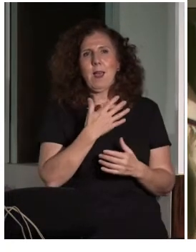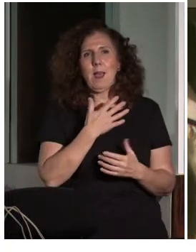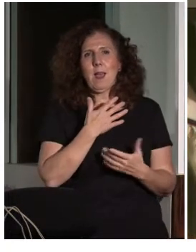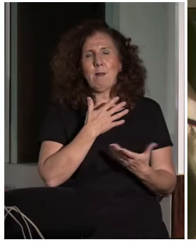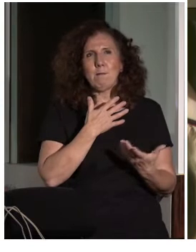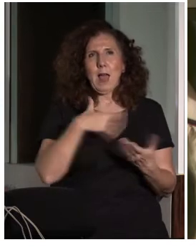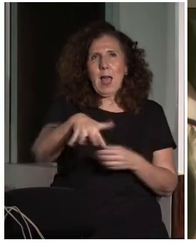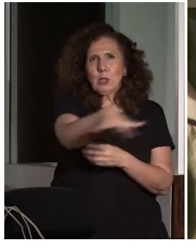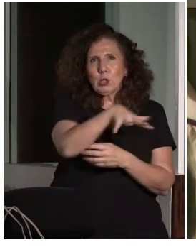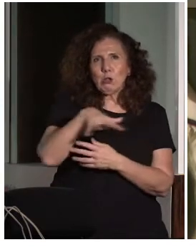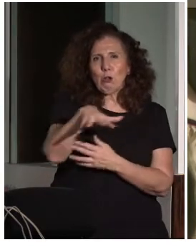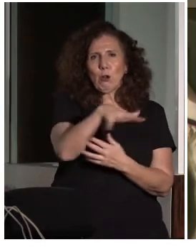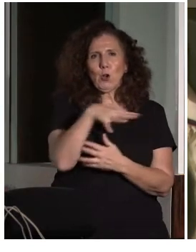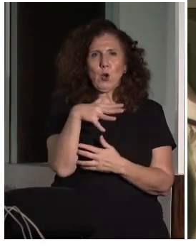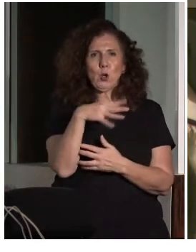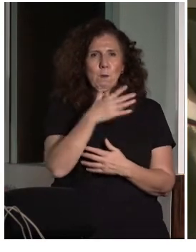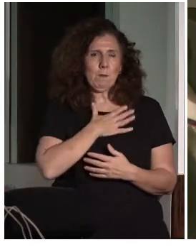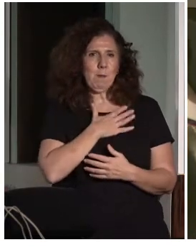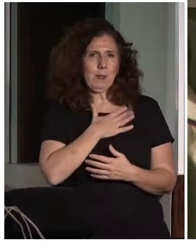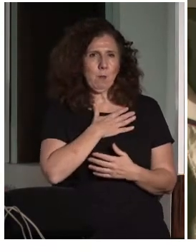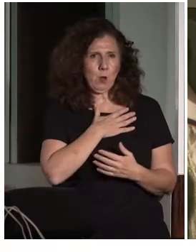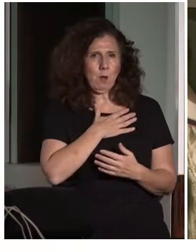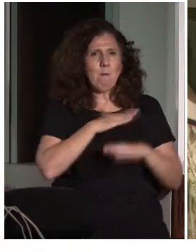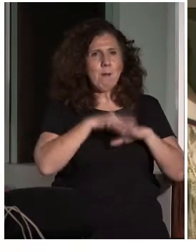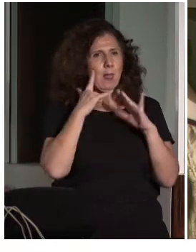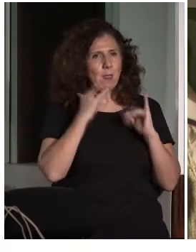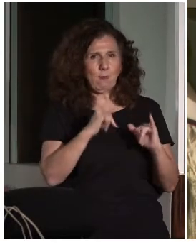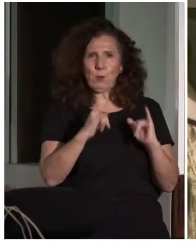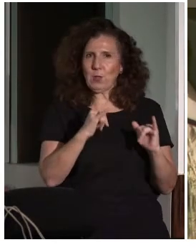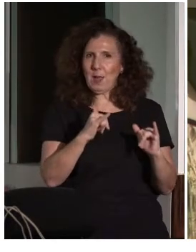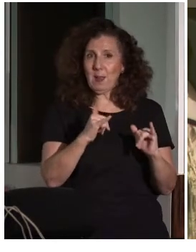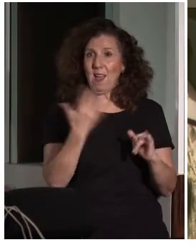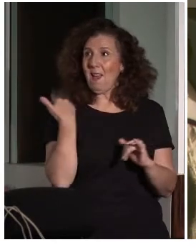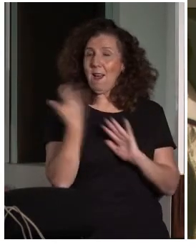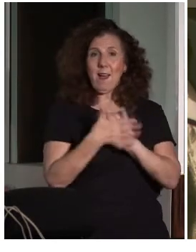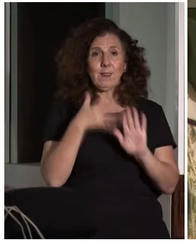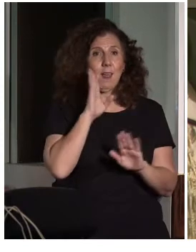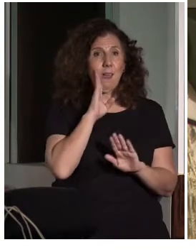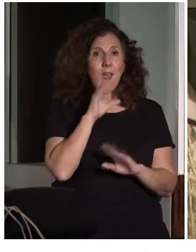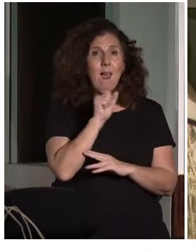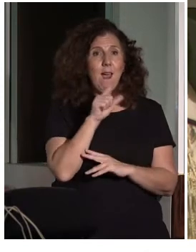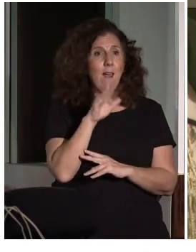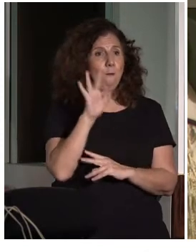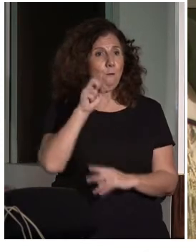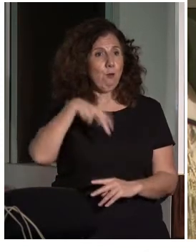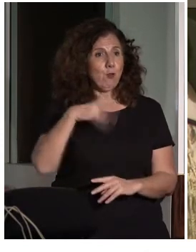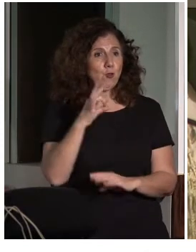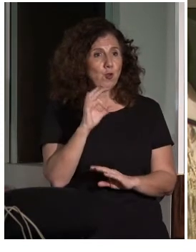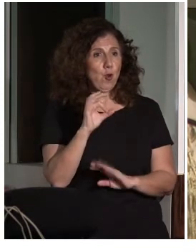los entornos de patrimonio para disfrutar. Algo que ha dicho Alfonso hace un rato aquí, ¿no? O sea, realmente